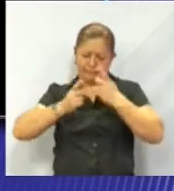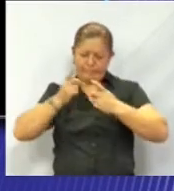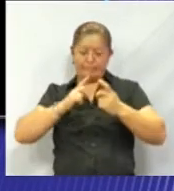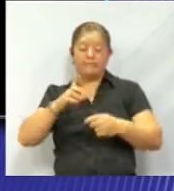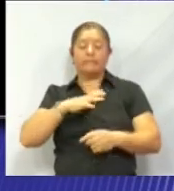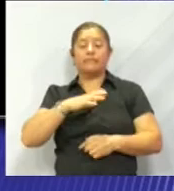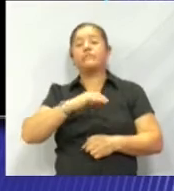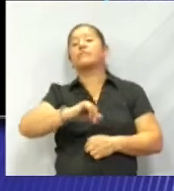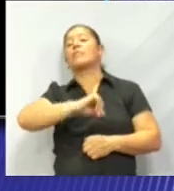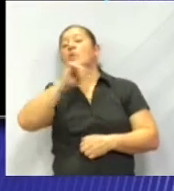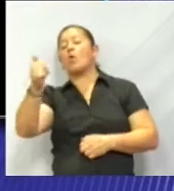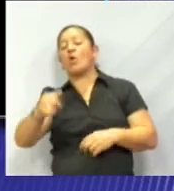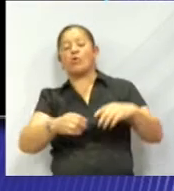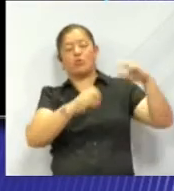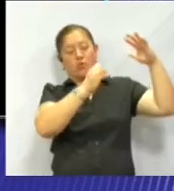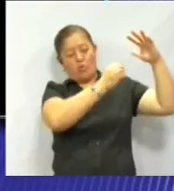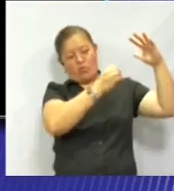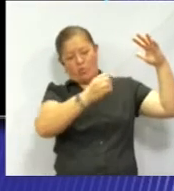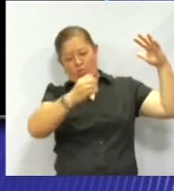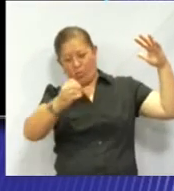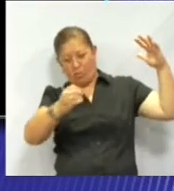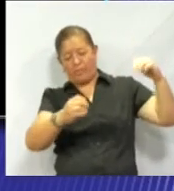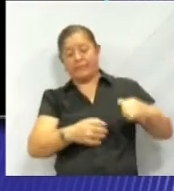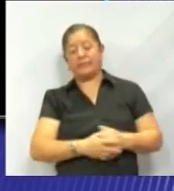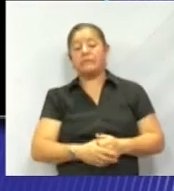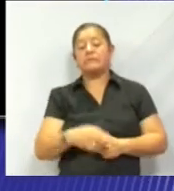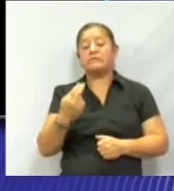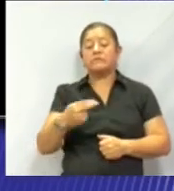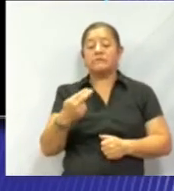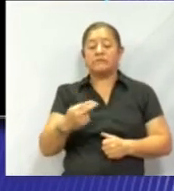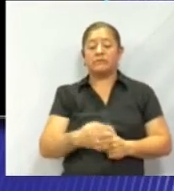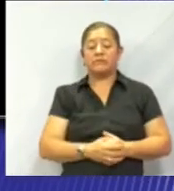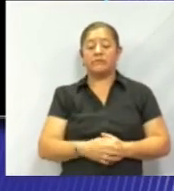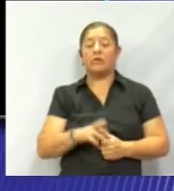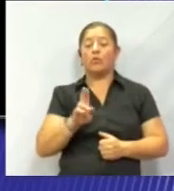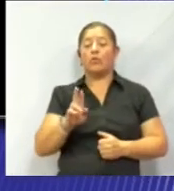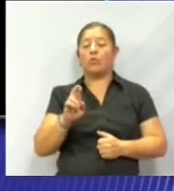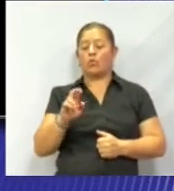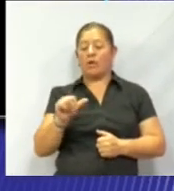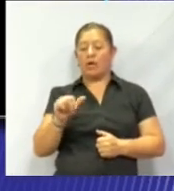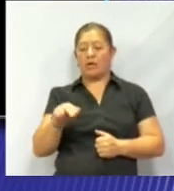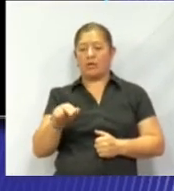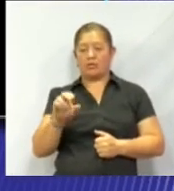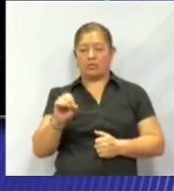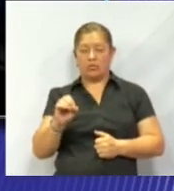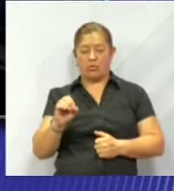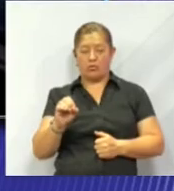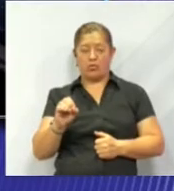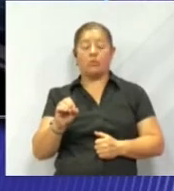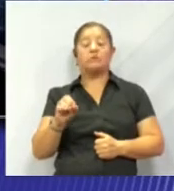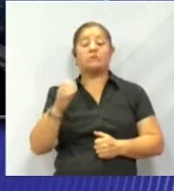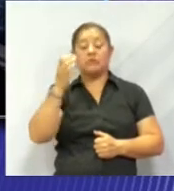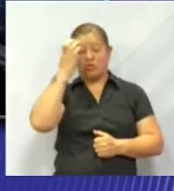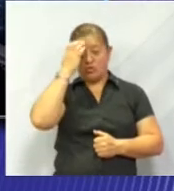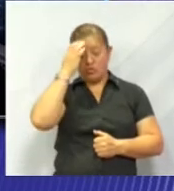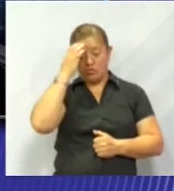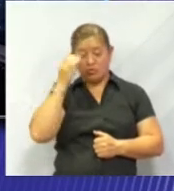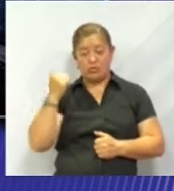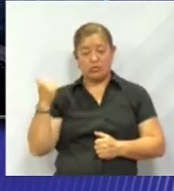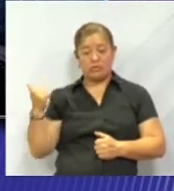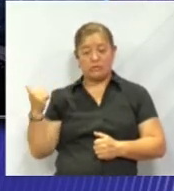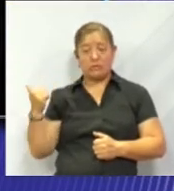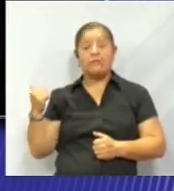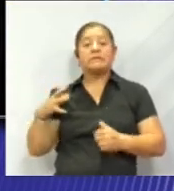planetas, te voy a hablar otro de mis favoritos. Se llama Urano. Urano es conocido como el